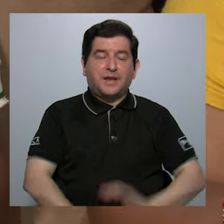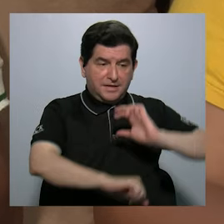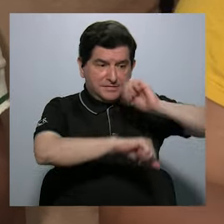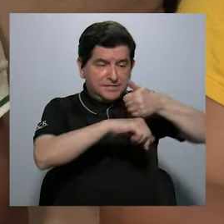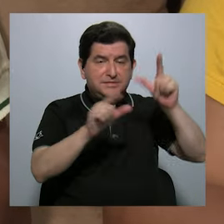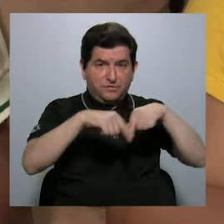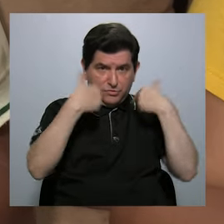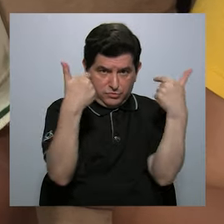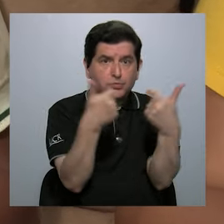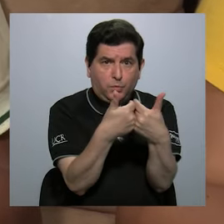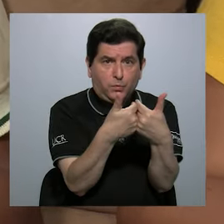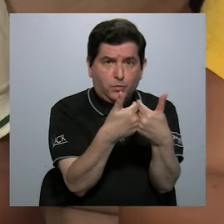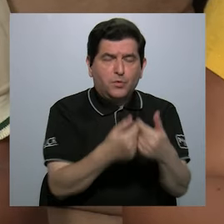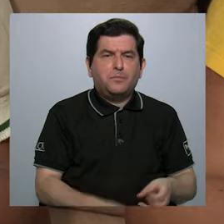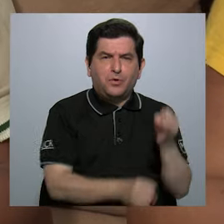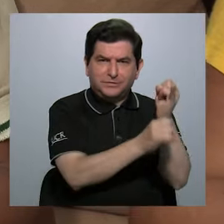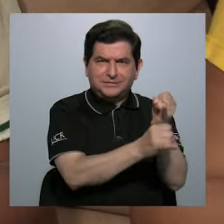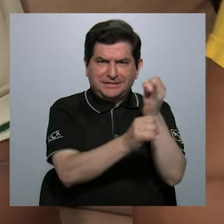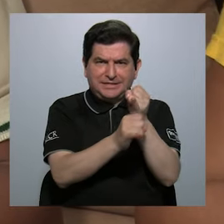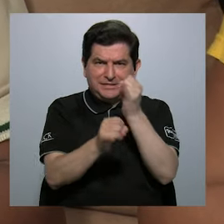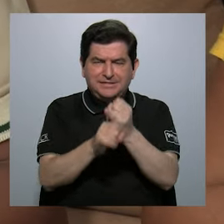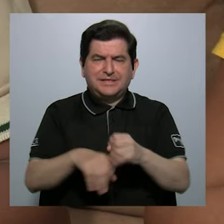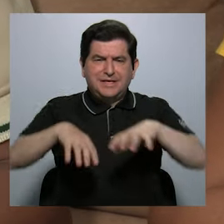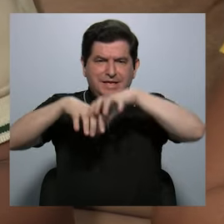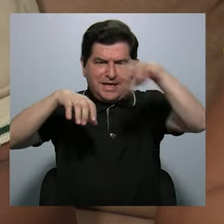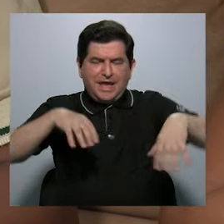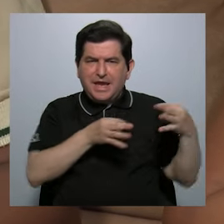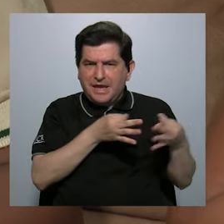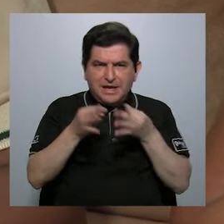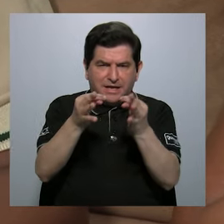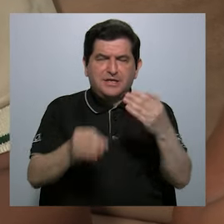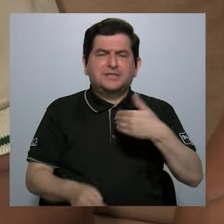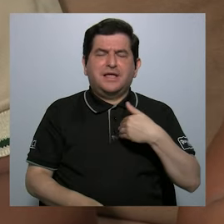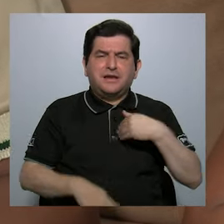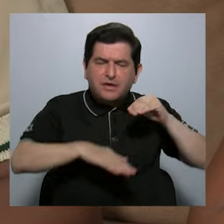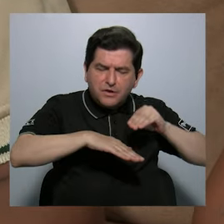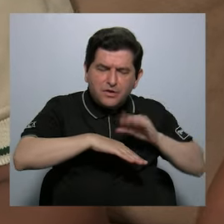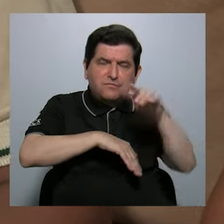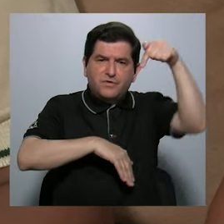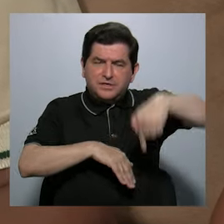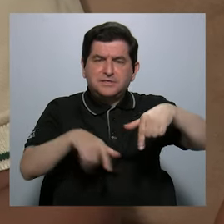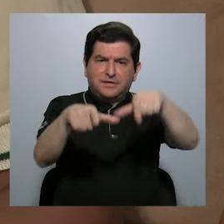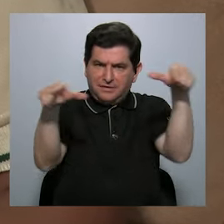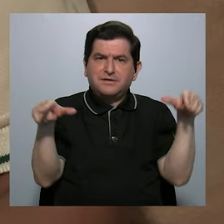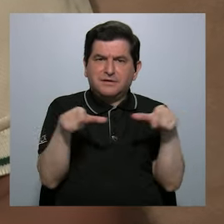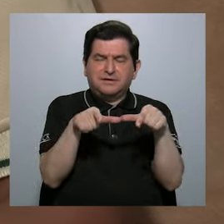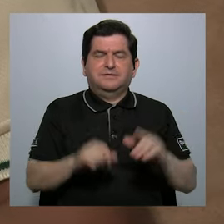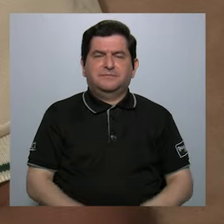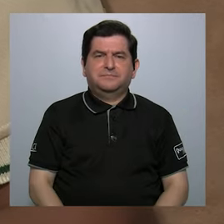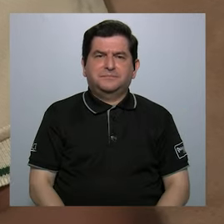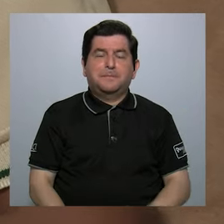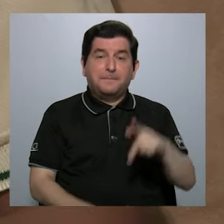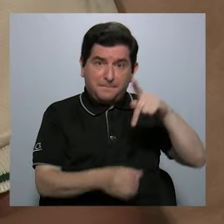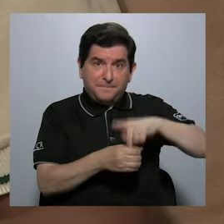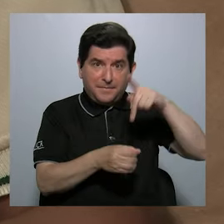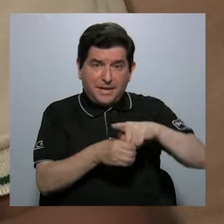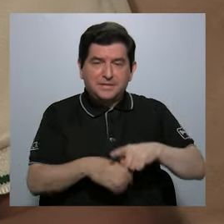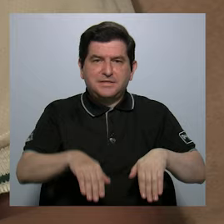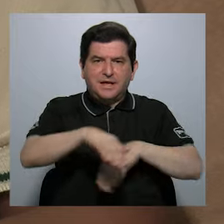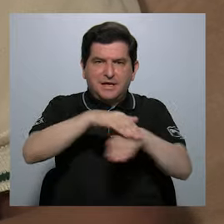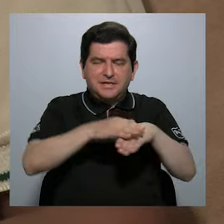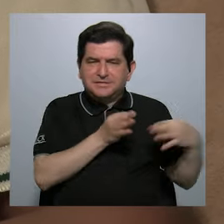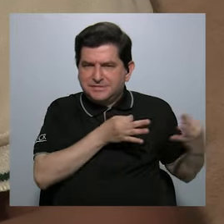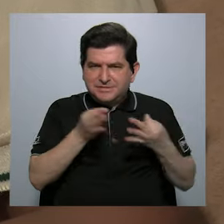Se conforma un colectivo de instituciones en el cantón de Turrialba que tenían injerencia acá en el territorio, en la que